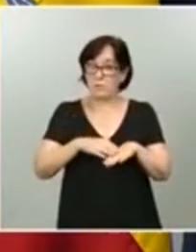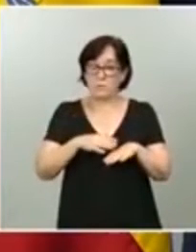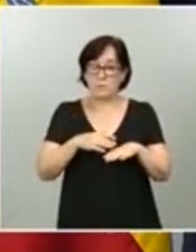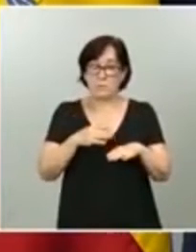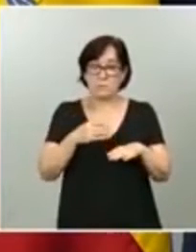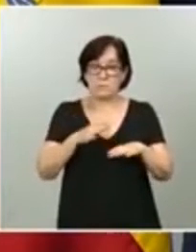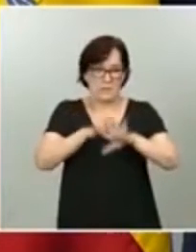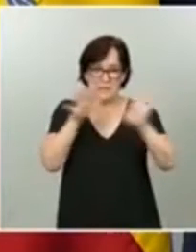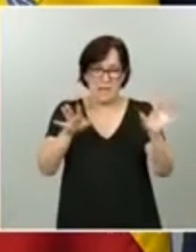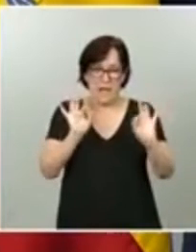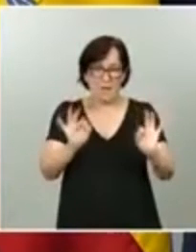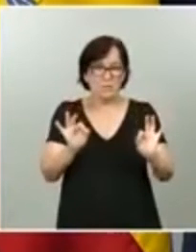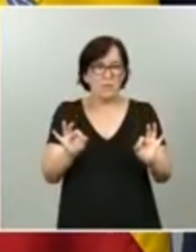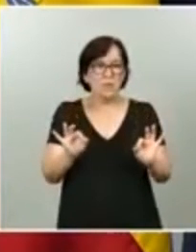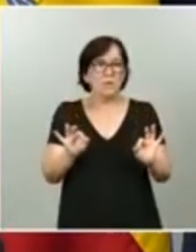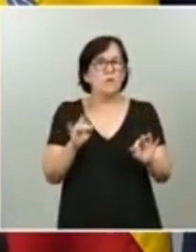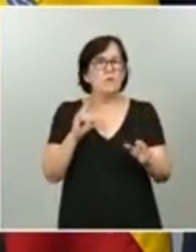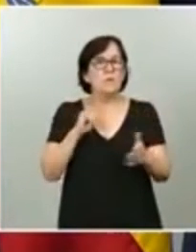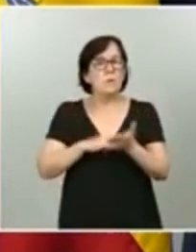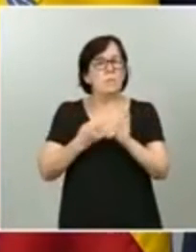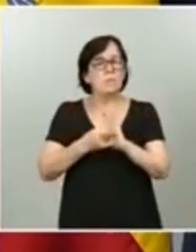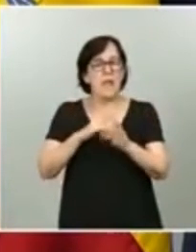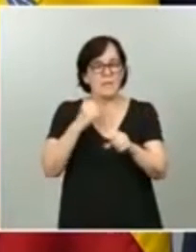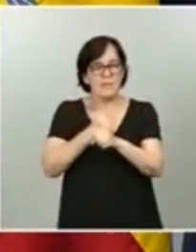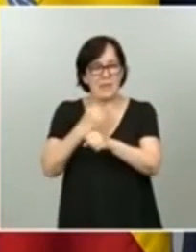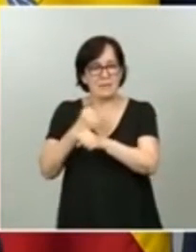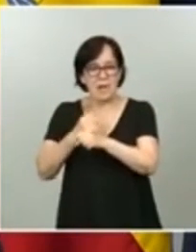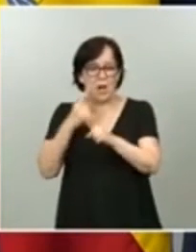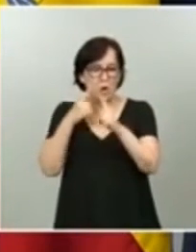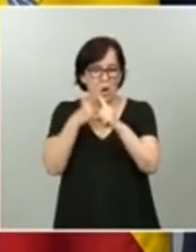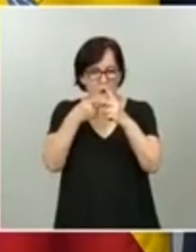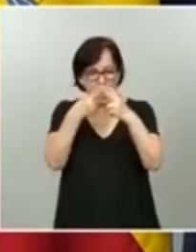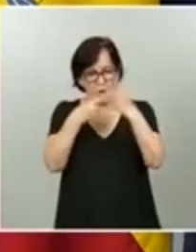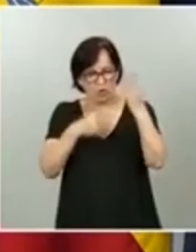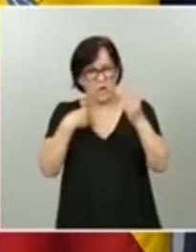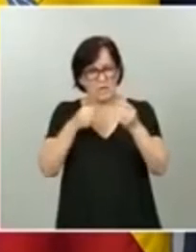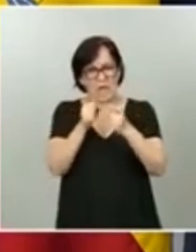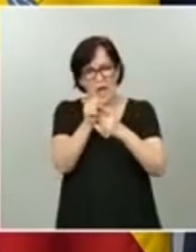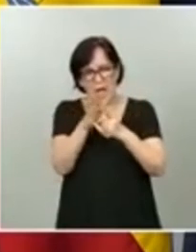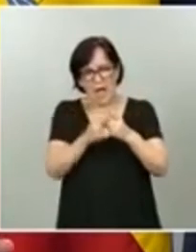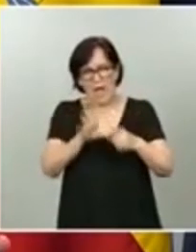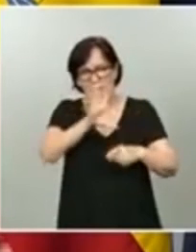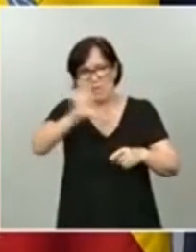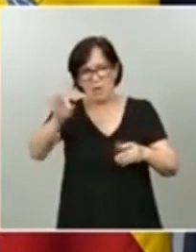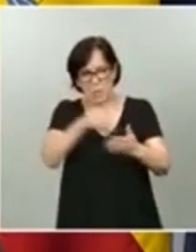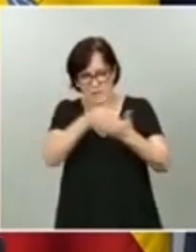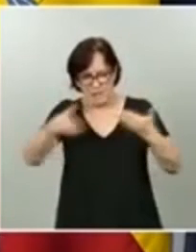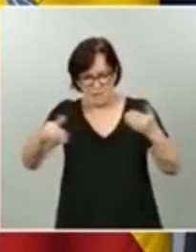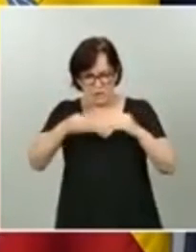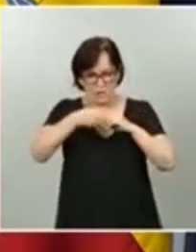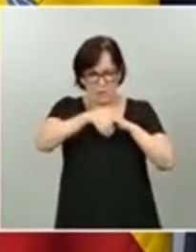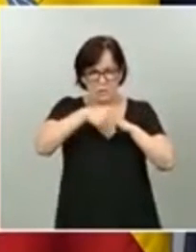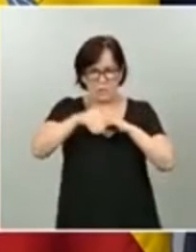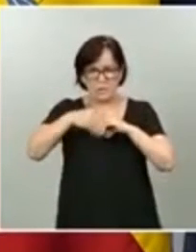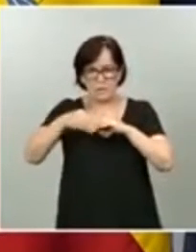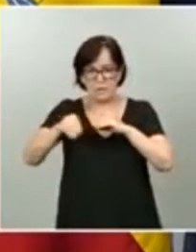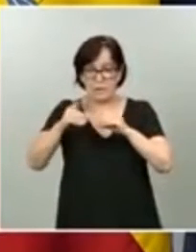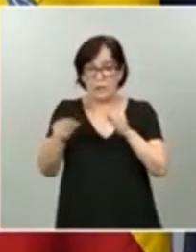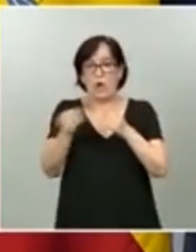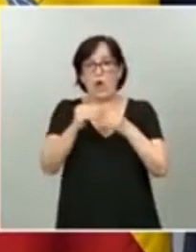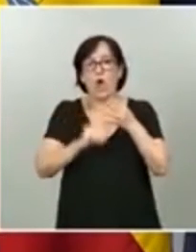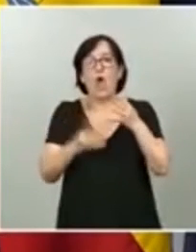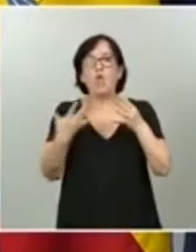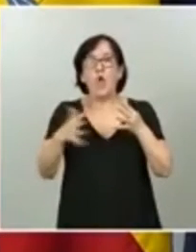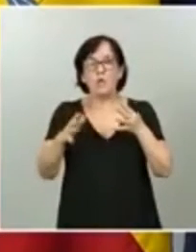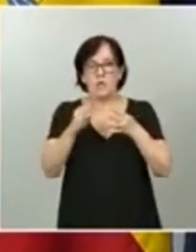es un plan de actuación por objetivos. Ahí tienen el desglose también de los 50 millones en los que va insertado. Y una cosa que no puedo